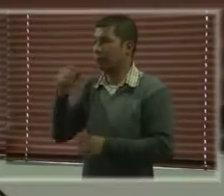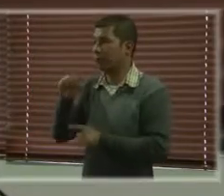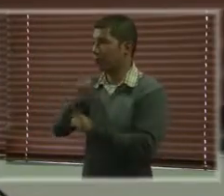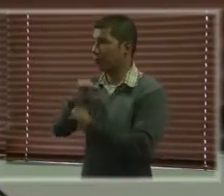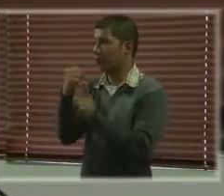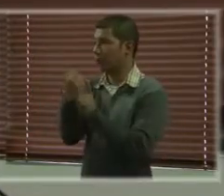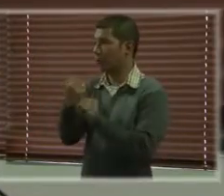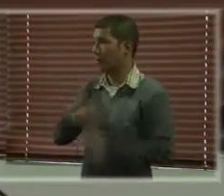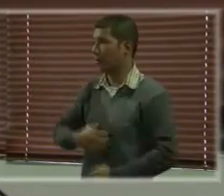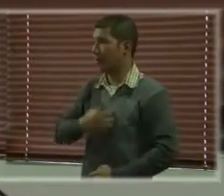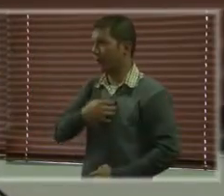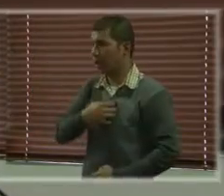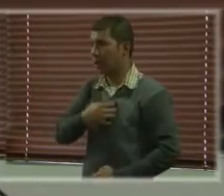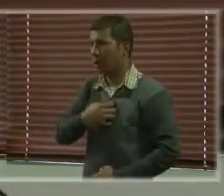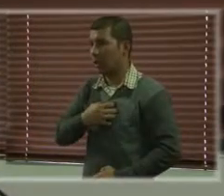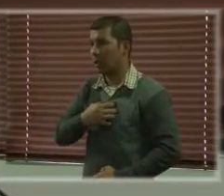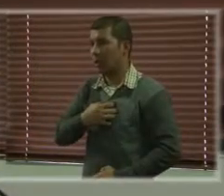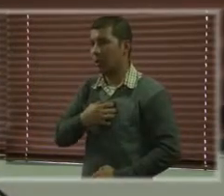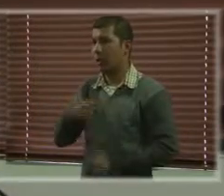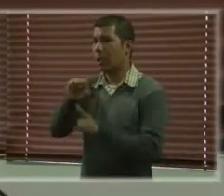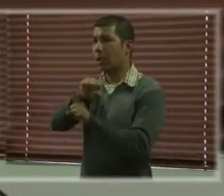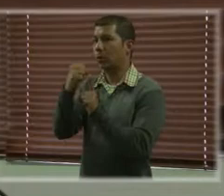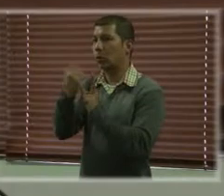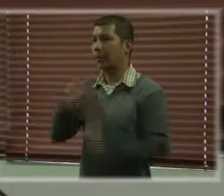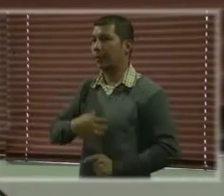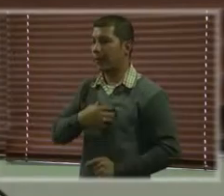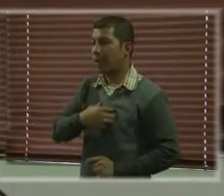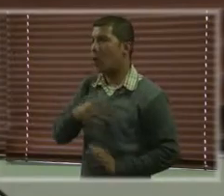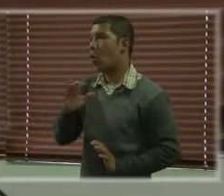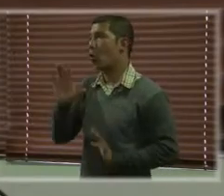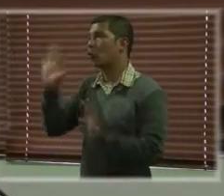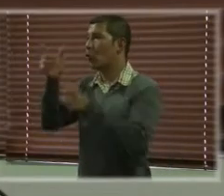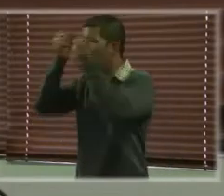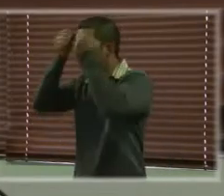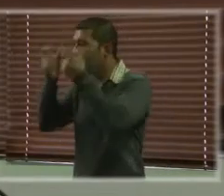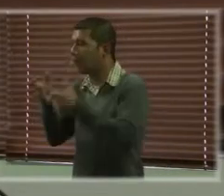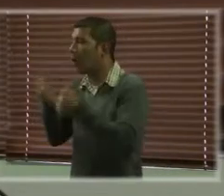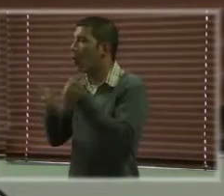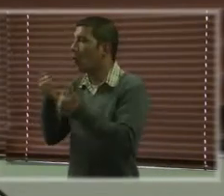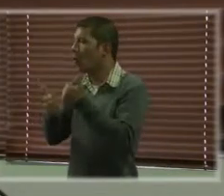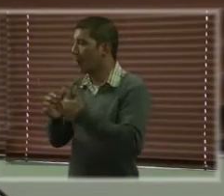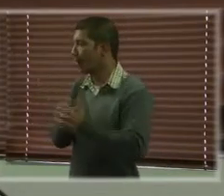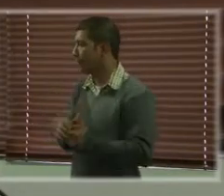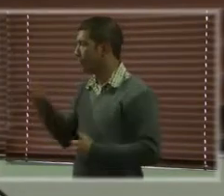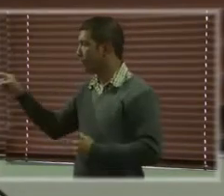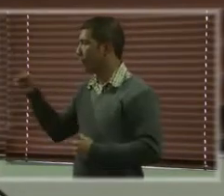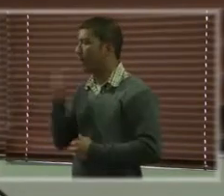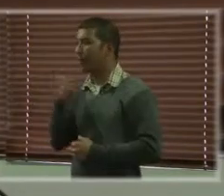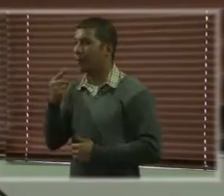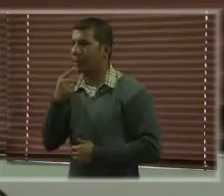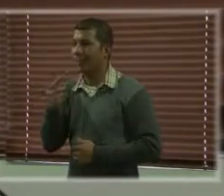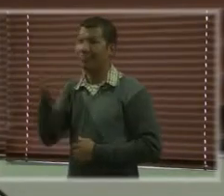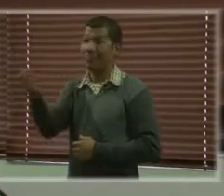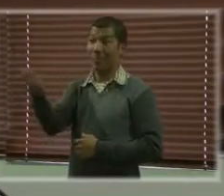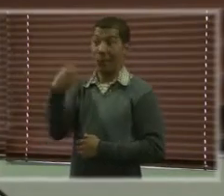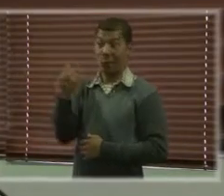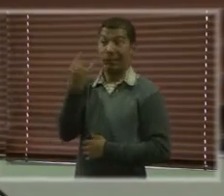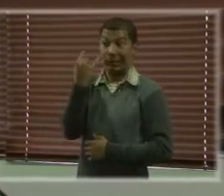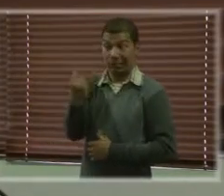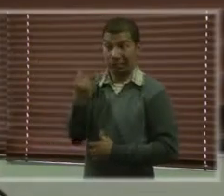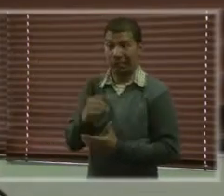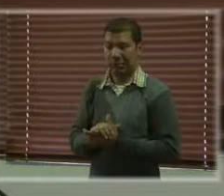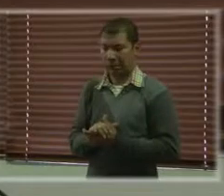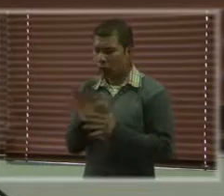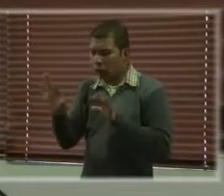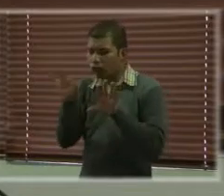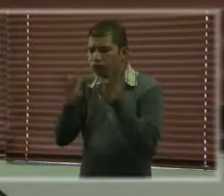Sí, esa es una pregunta bien interesante porque la de Uruguay es la única que fue presentada por una institución del estado, de las 12 que